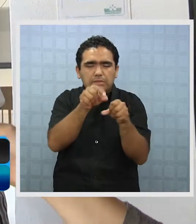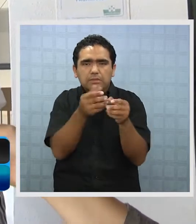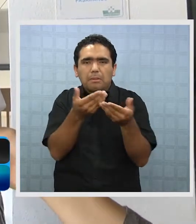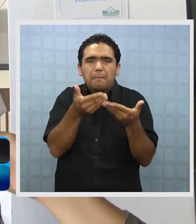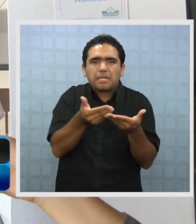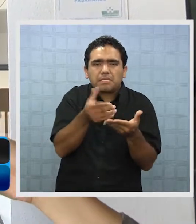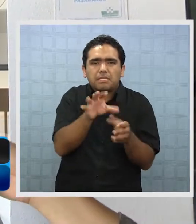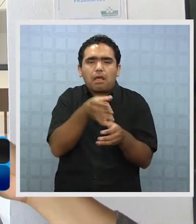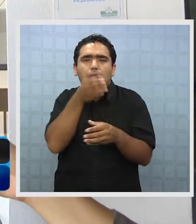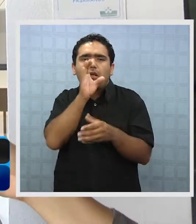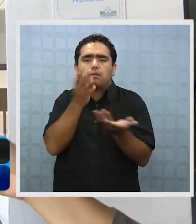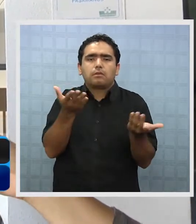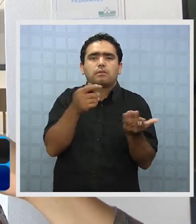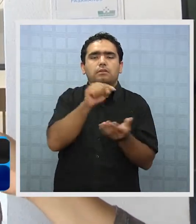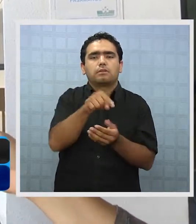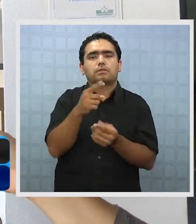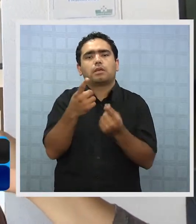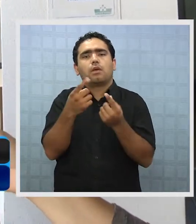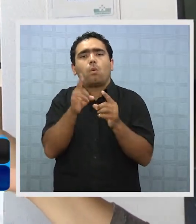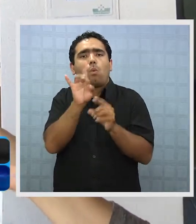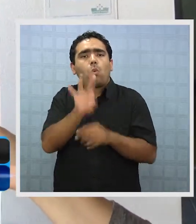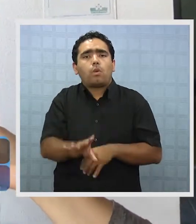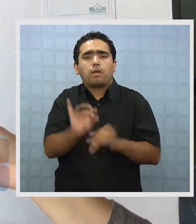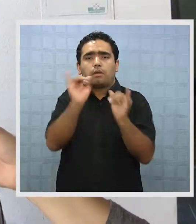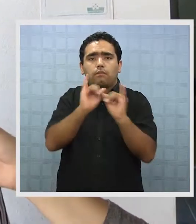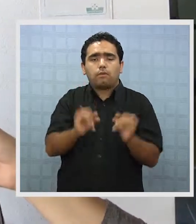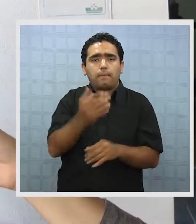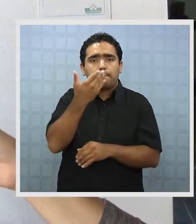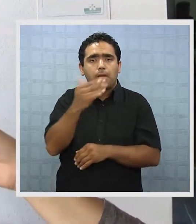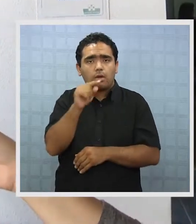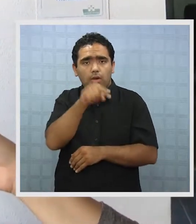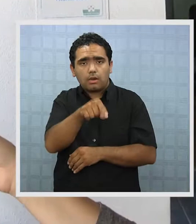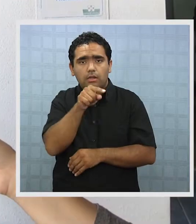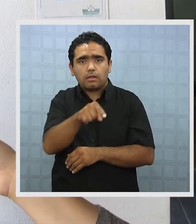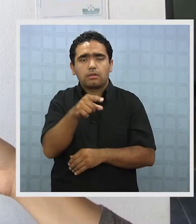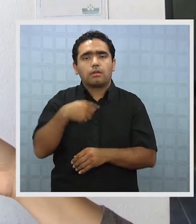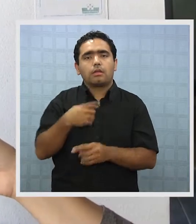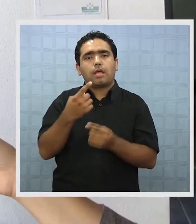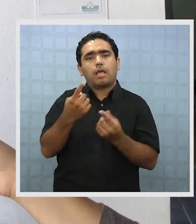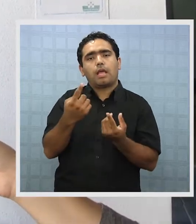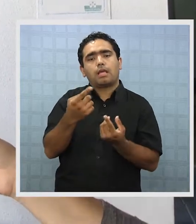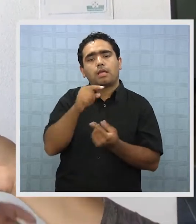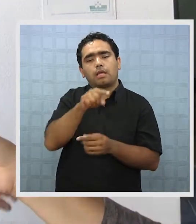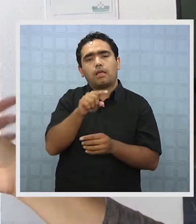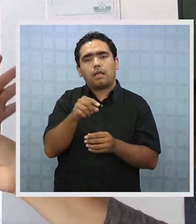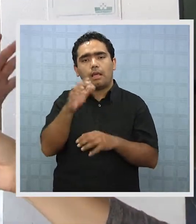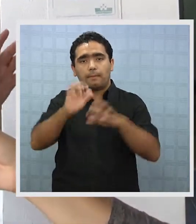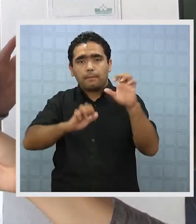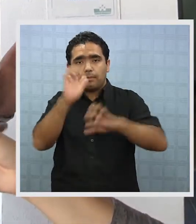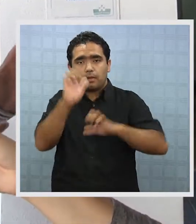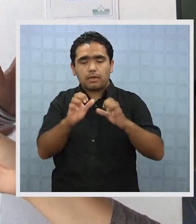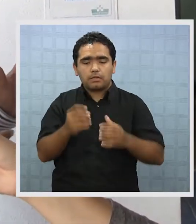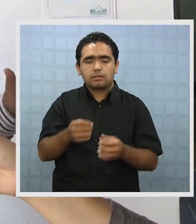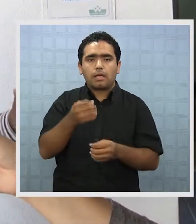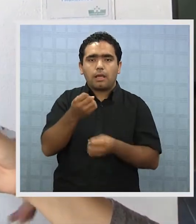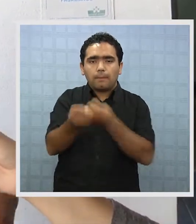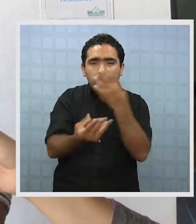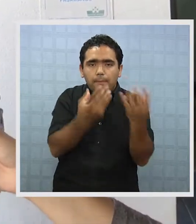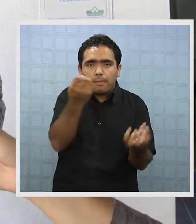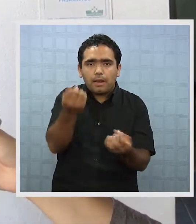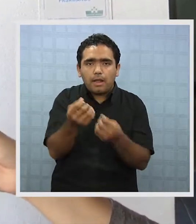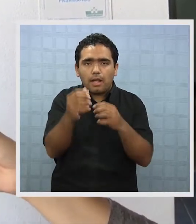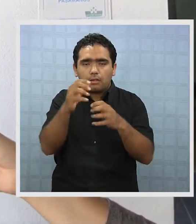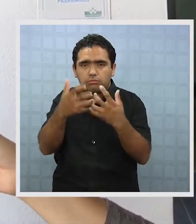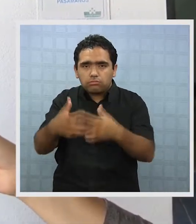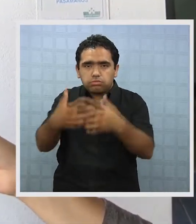del altiplano coloque plantas para que saque el agua más pura. Pero lamentablemente, la Seremia de Salud,